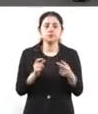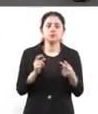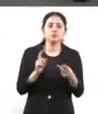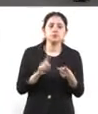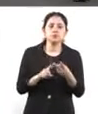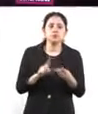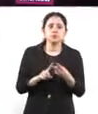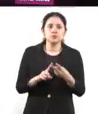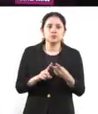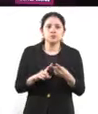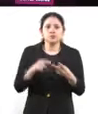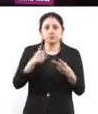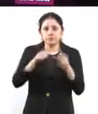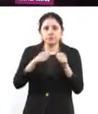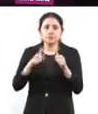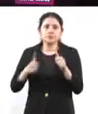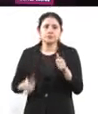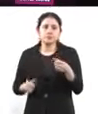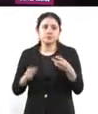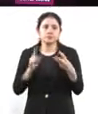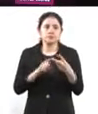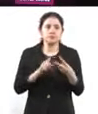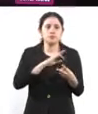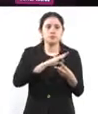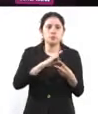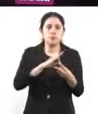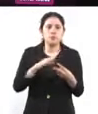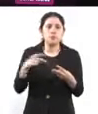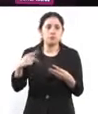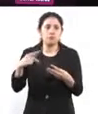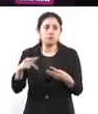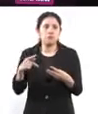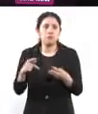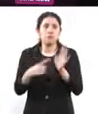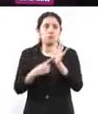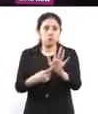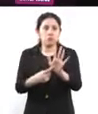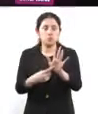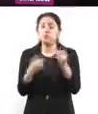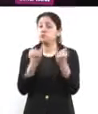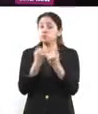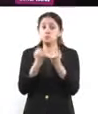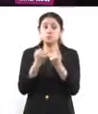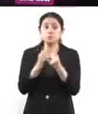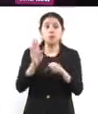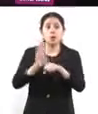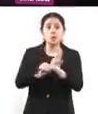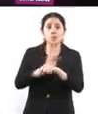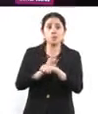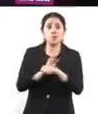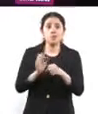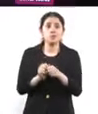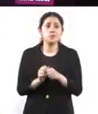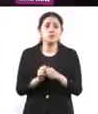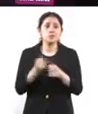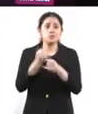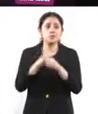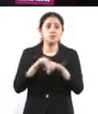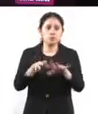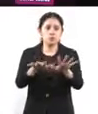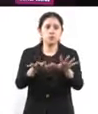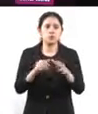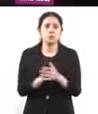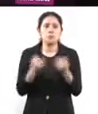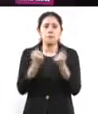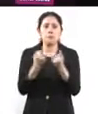puedan también promocionar sus eventos. Entonces, esto tiene muchas ventajas, además de la difusión, pues nos va a permitir compartir